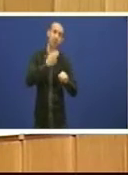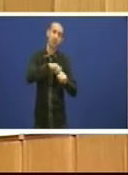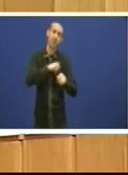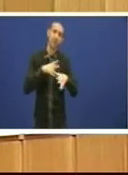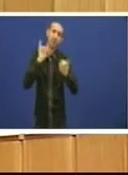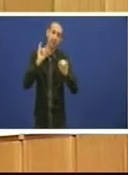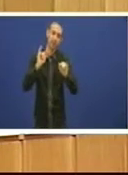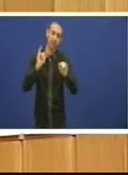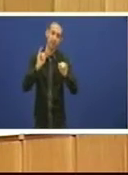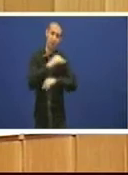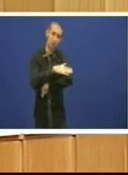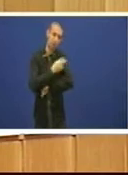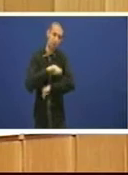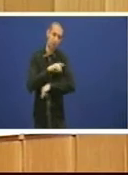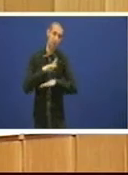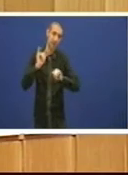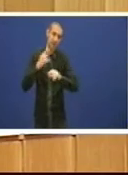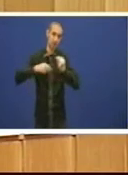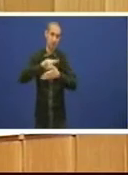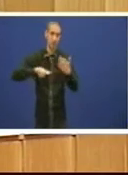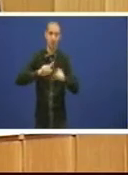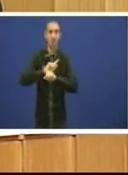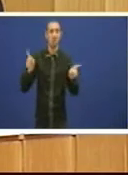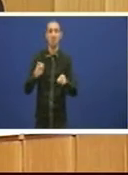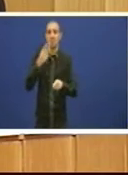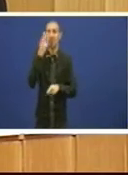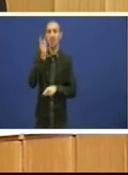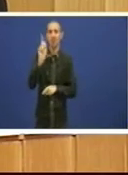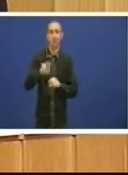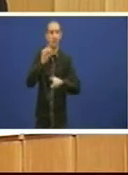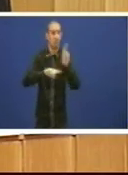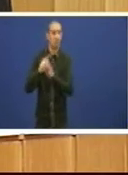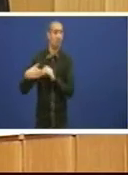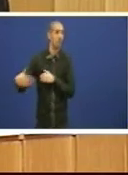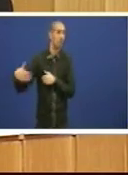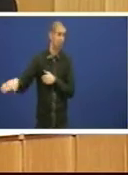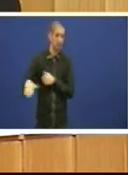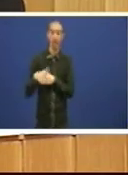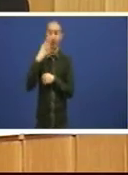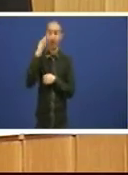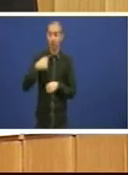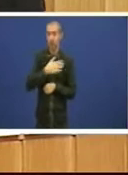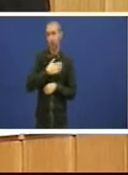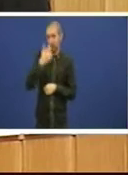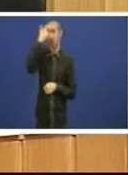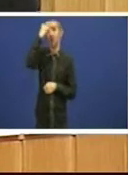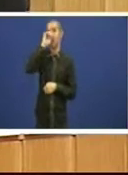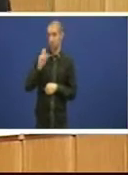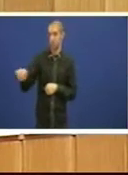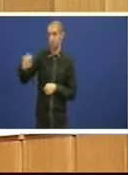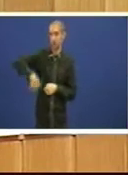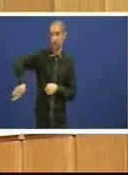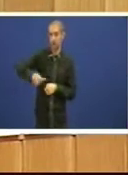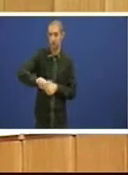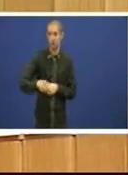Español, nín a Xunta de Galiza xe interesou demasiado este problema. Eu quero lembrar, por non